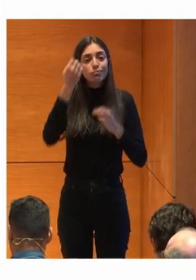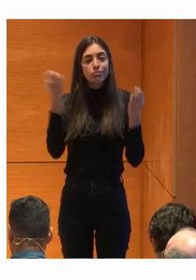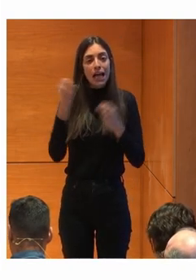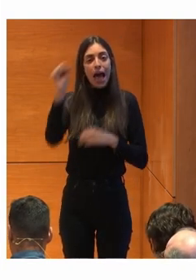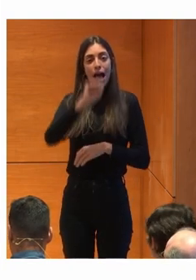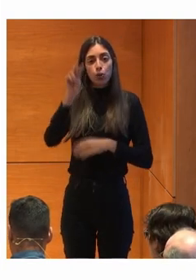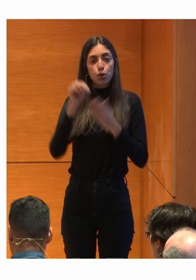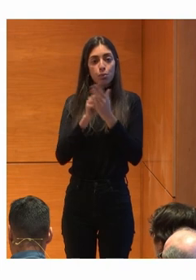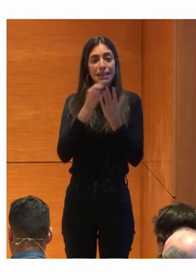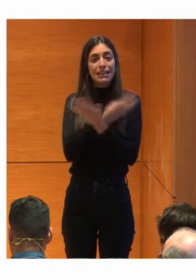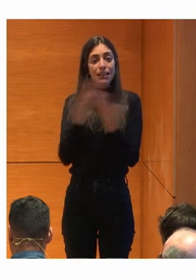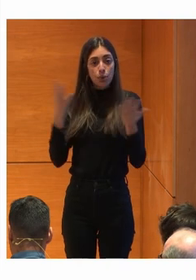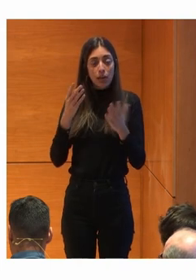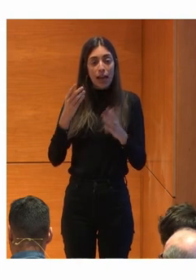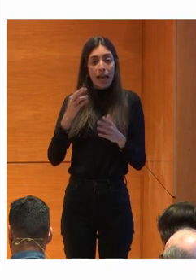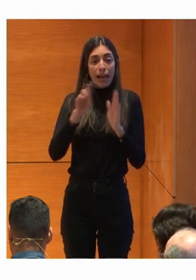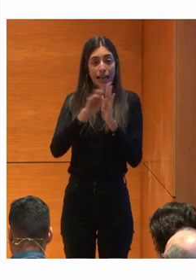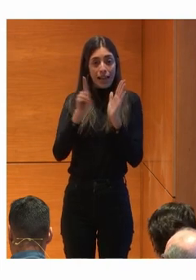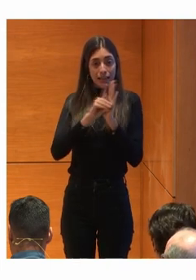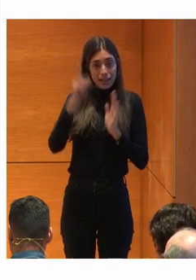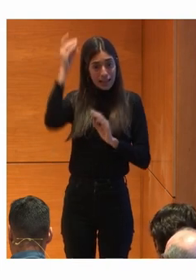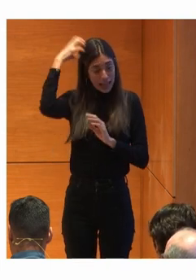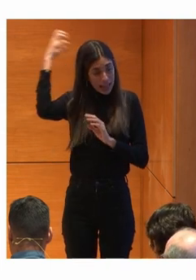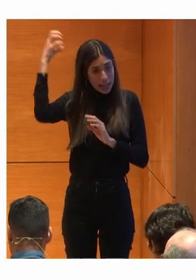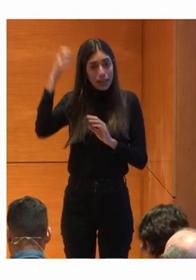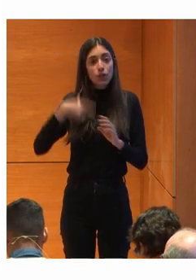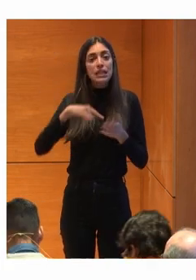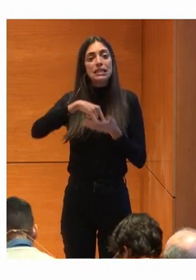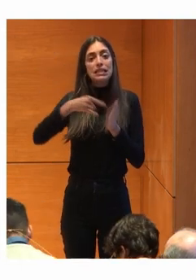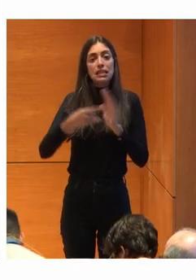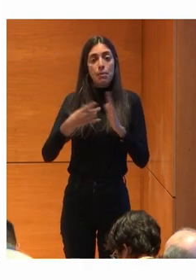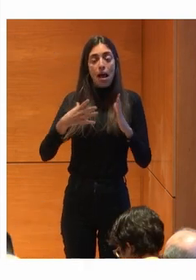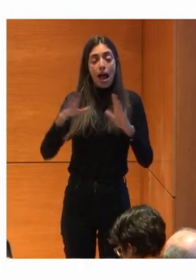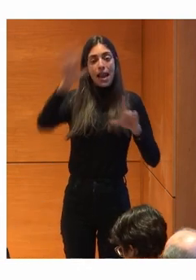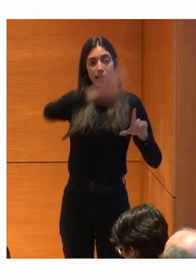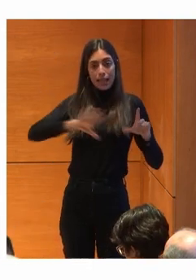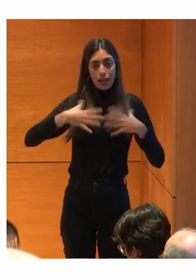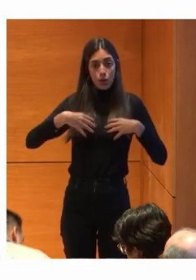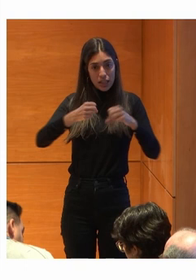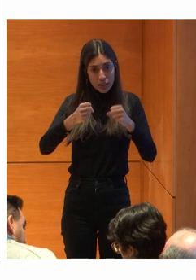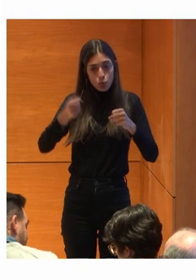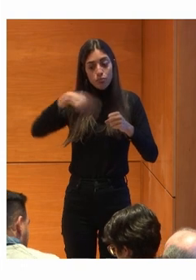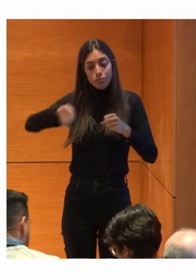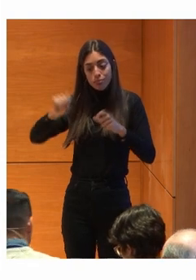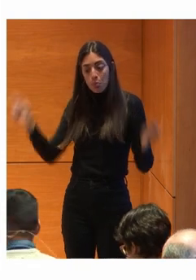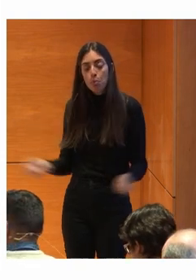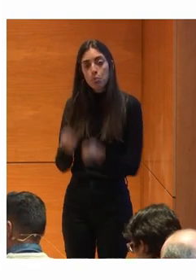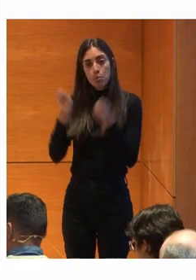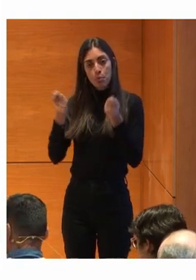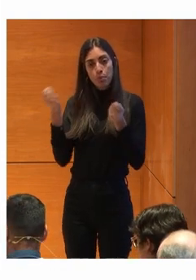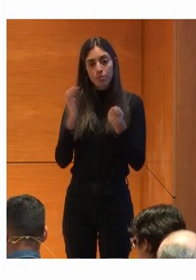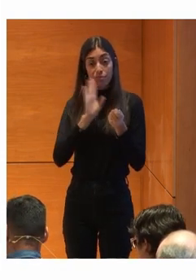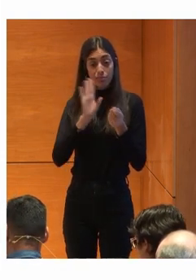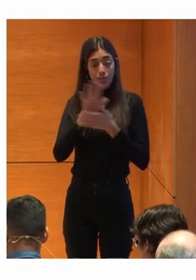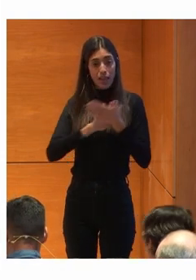Por real decreto El BOE O sea, el Sistema Nacional de Salud Publicara Como os